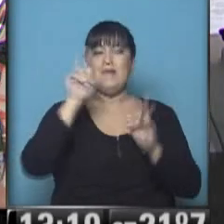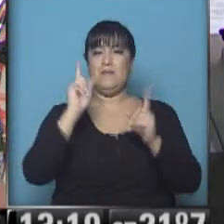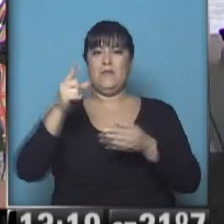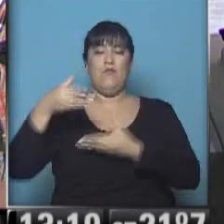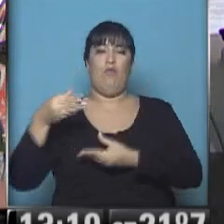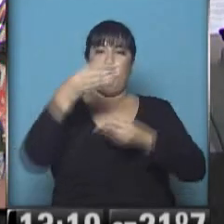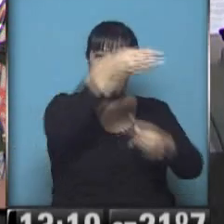G77 más China. Volvemos.